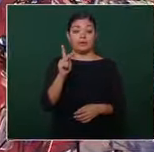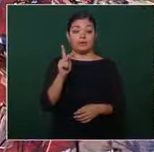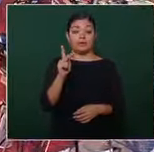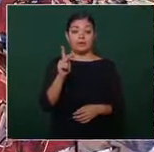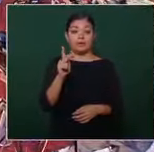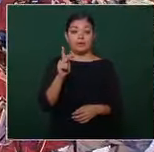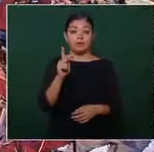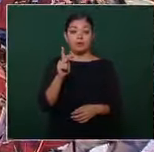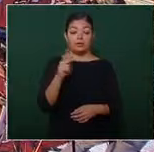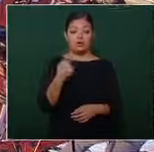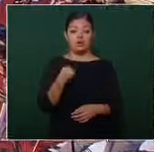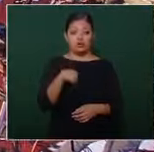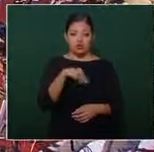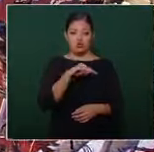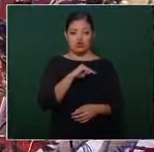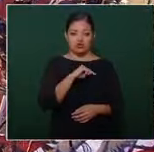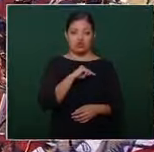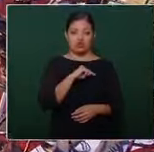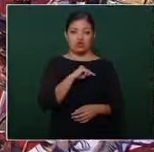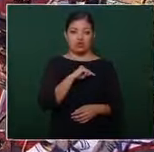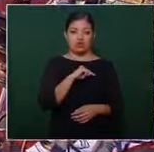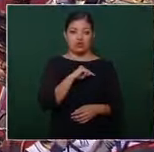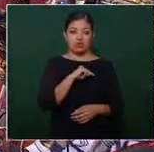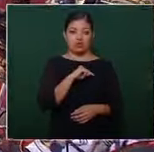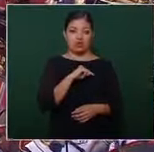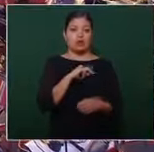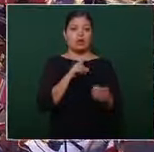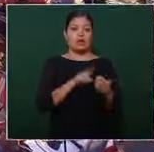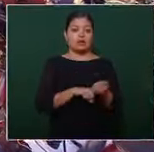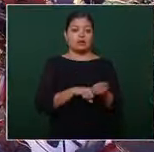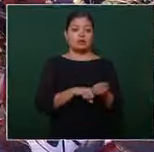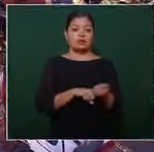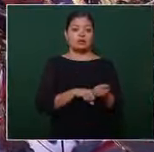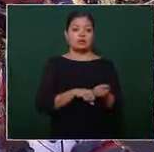estamos nosotros produciendo más